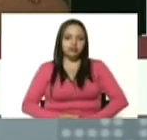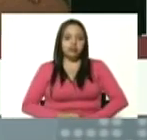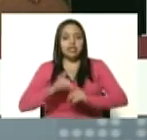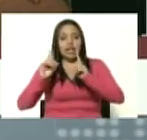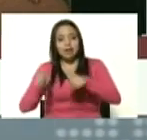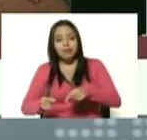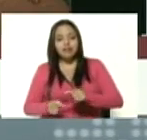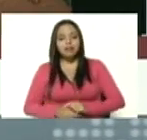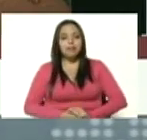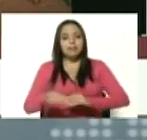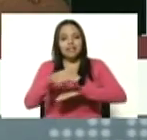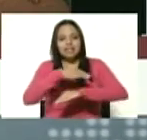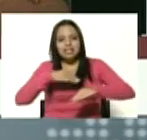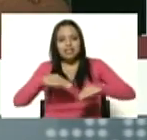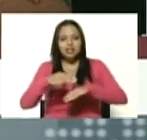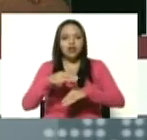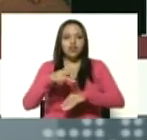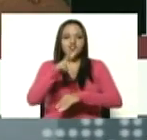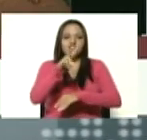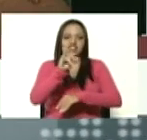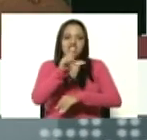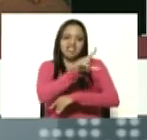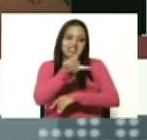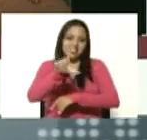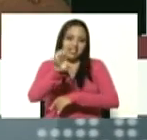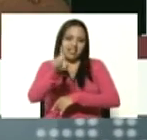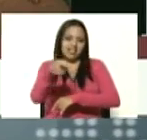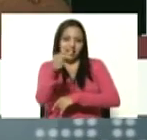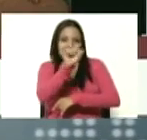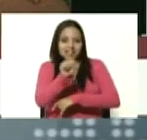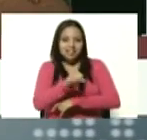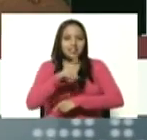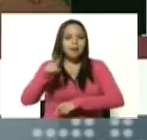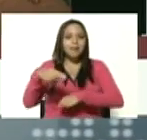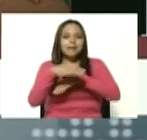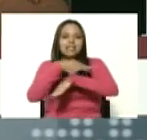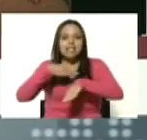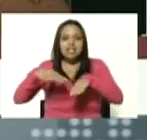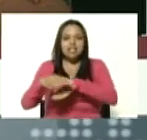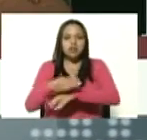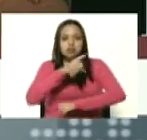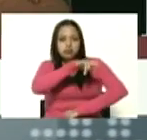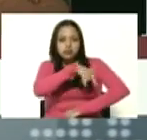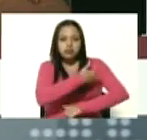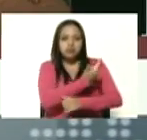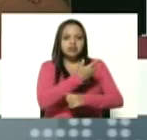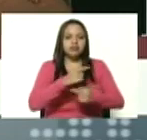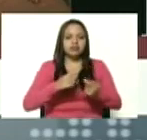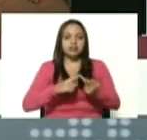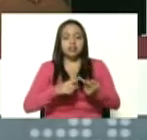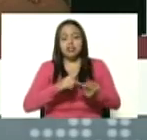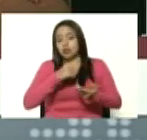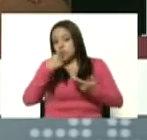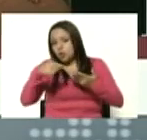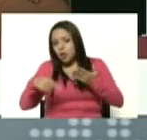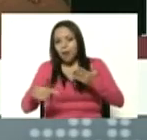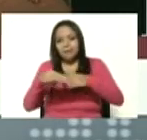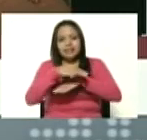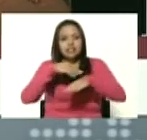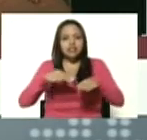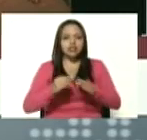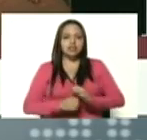Ernesto es contigo Eduardo Piñate es contigo Alfred Nazaret es con